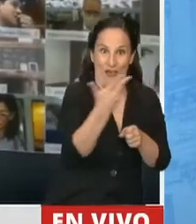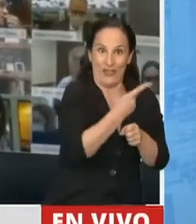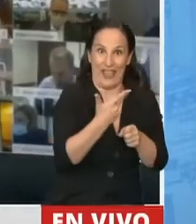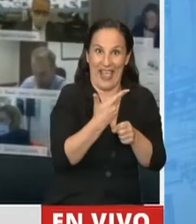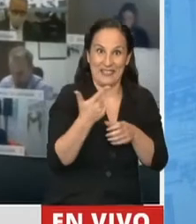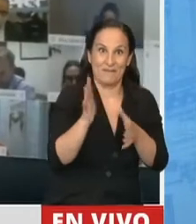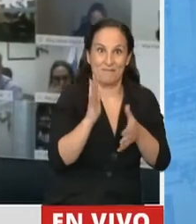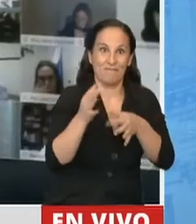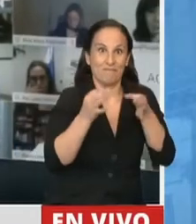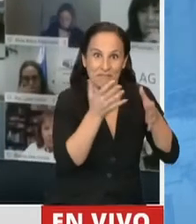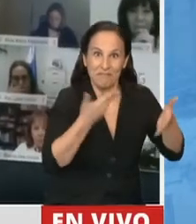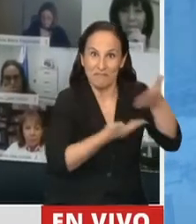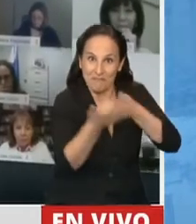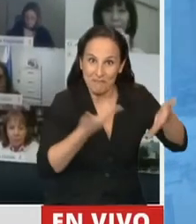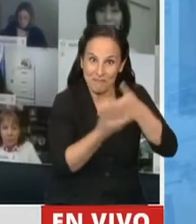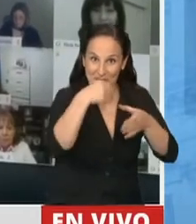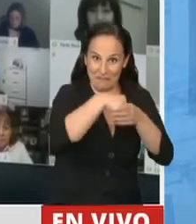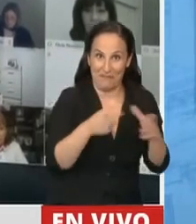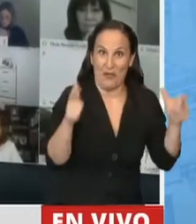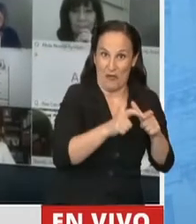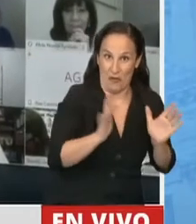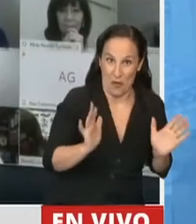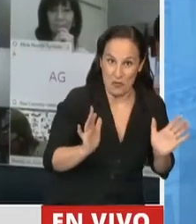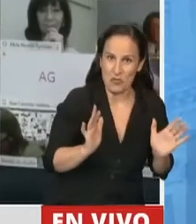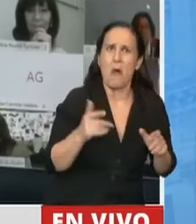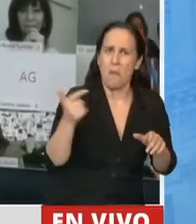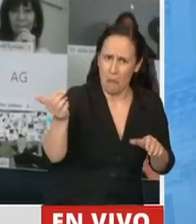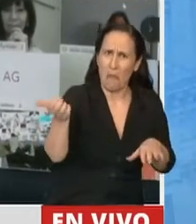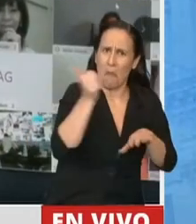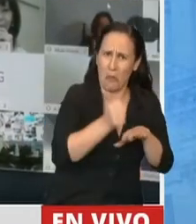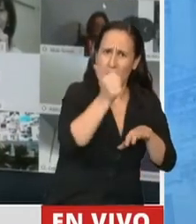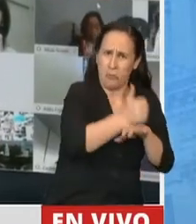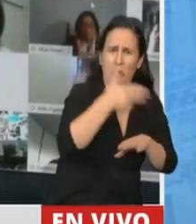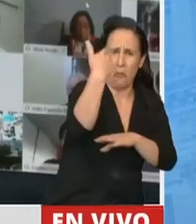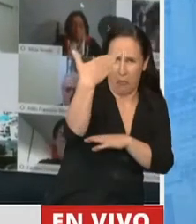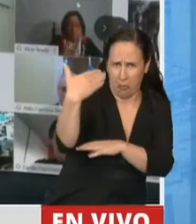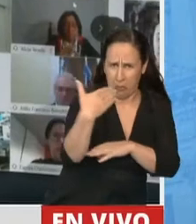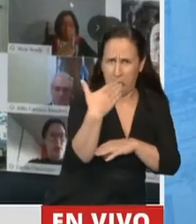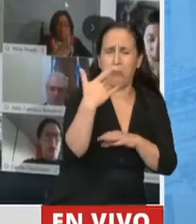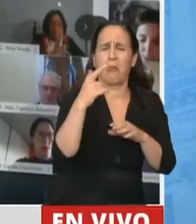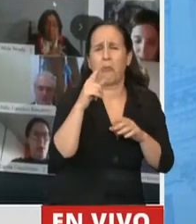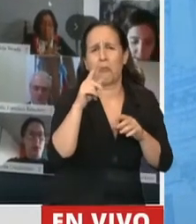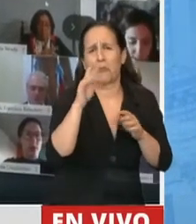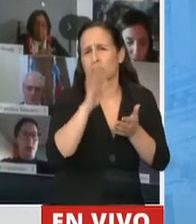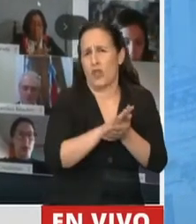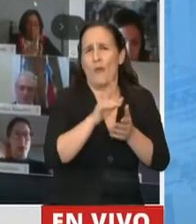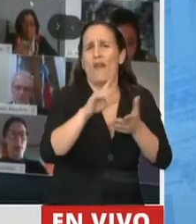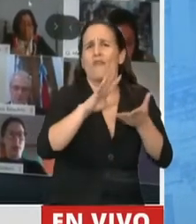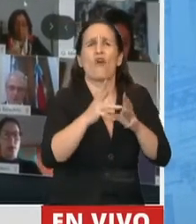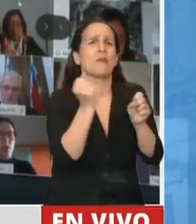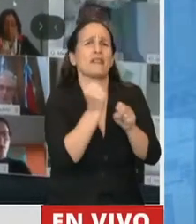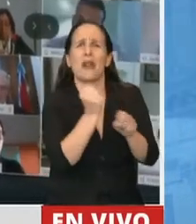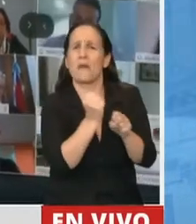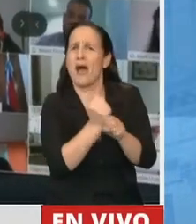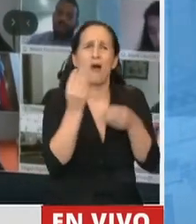vinieron y expusieron respecto de esta modalidad